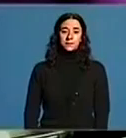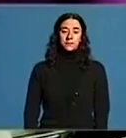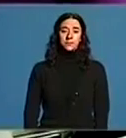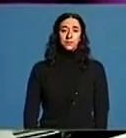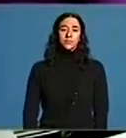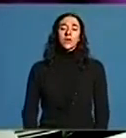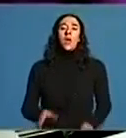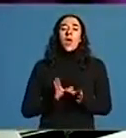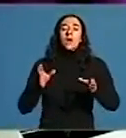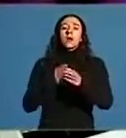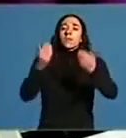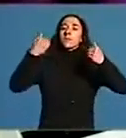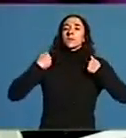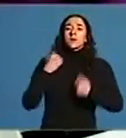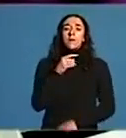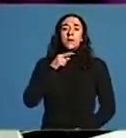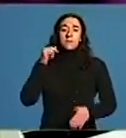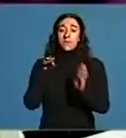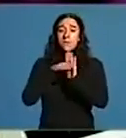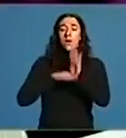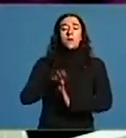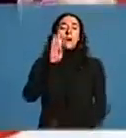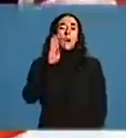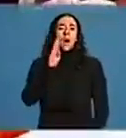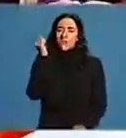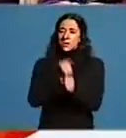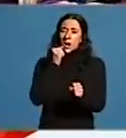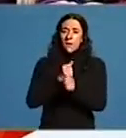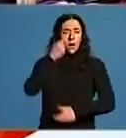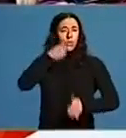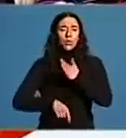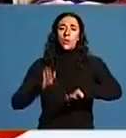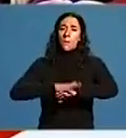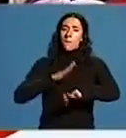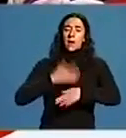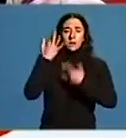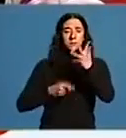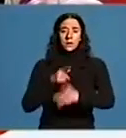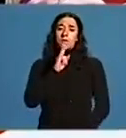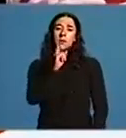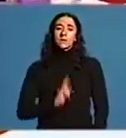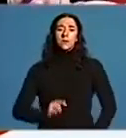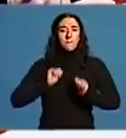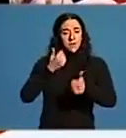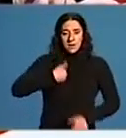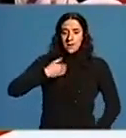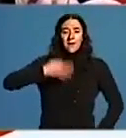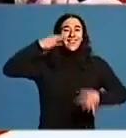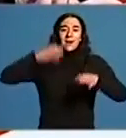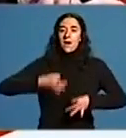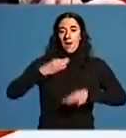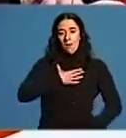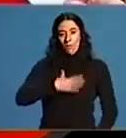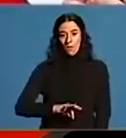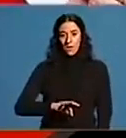O equipo encargado da implantación do Inovate está a traballar a pleno rendimento para que a administración electrónica nos Consellos da provincia sexen a realidade dentro dun